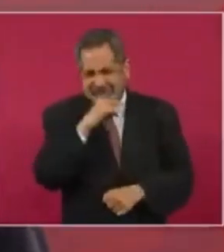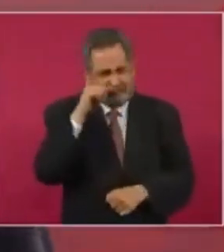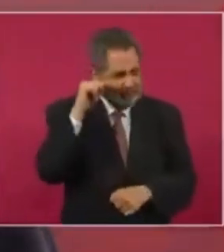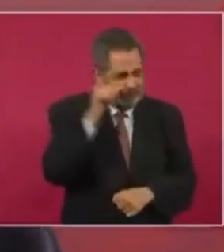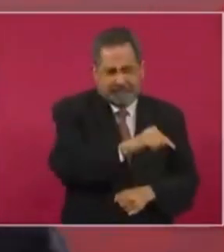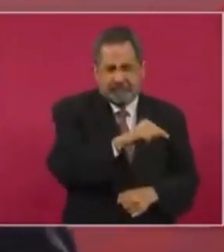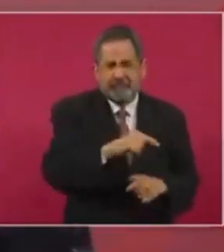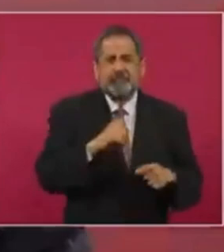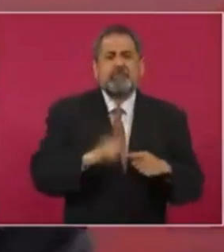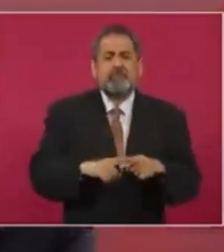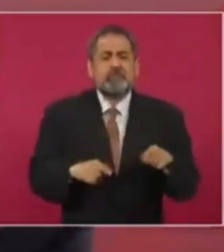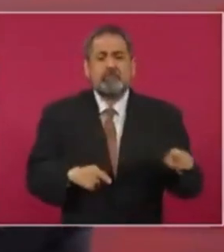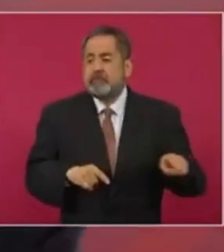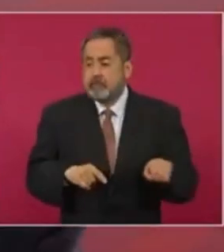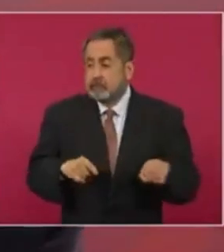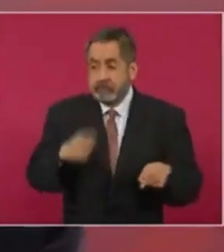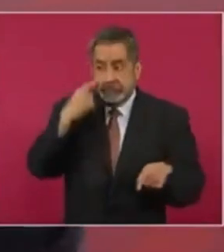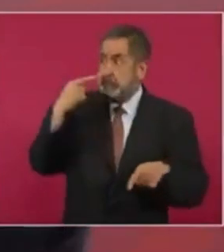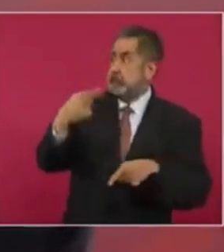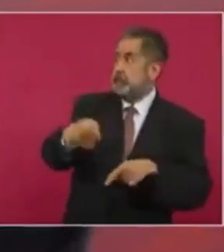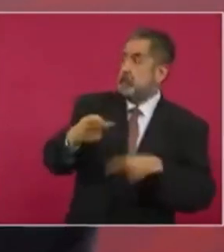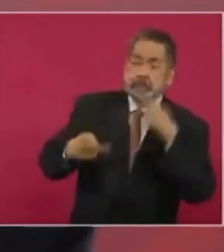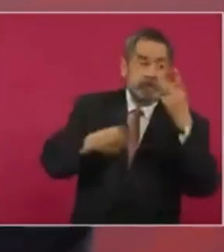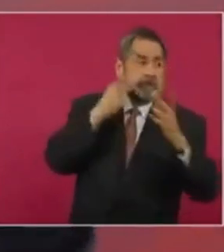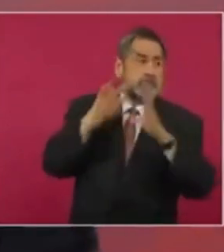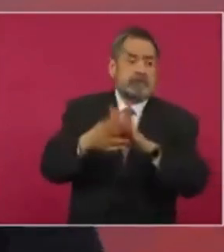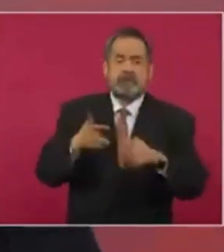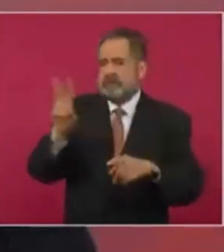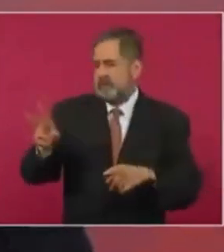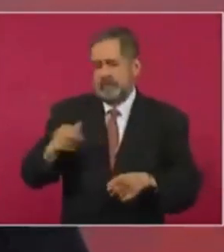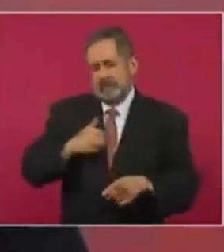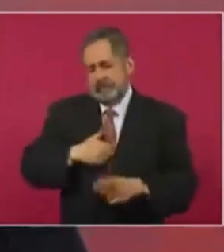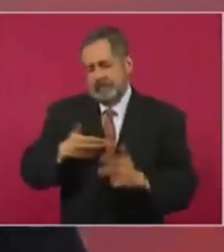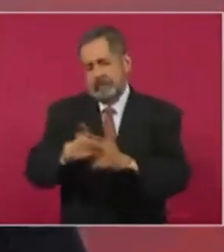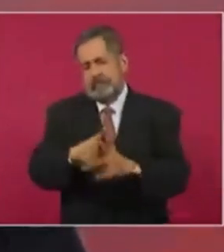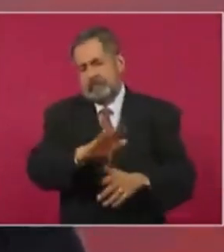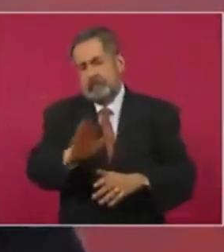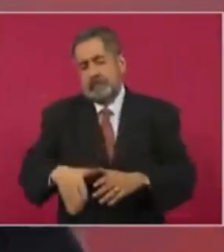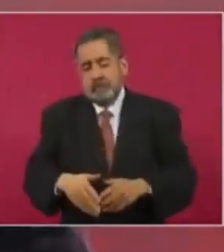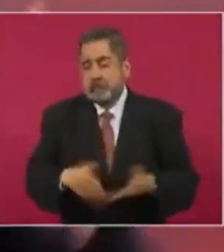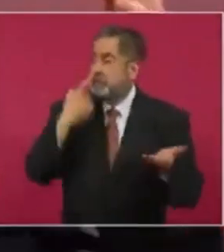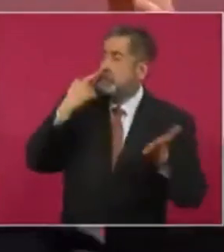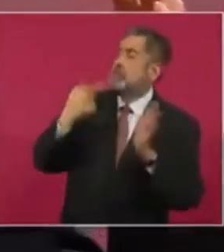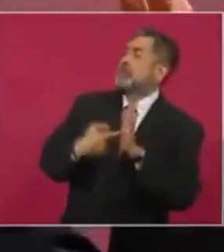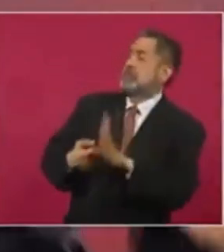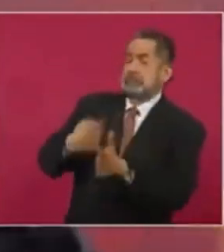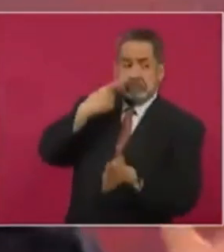utilizan todos estos lamentables casos para